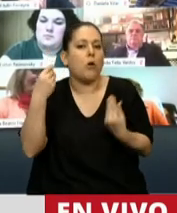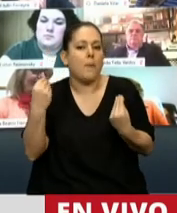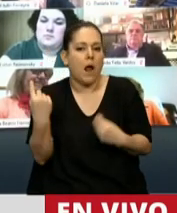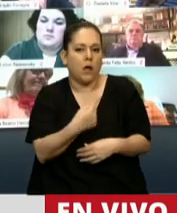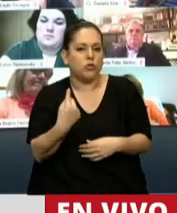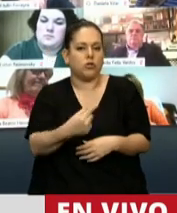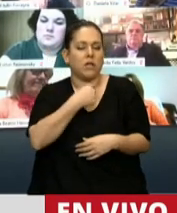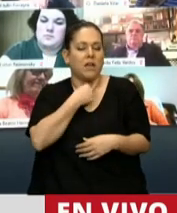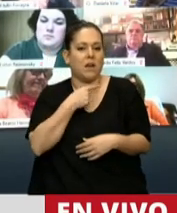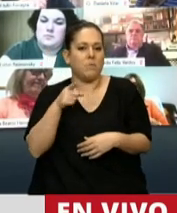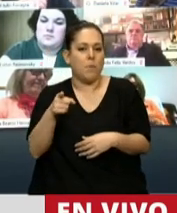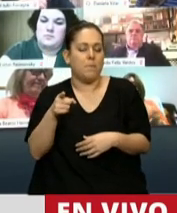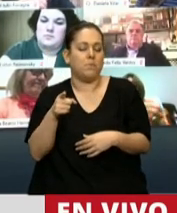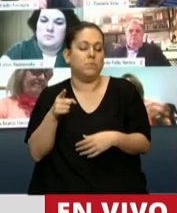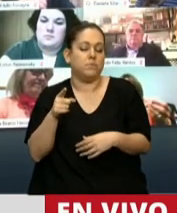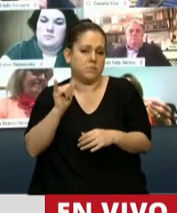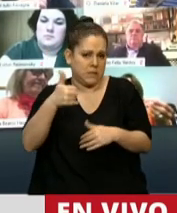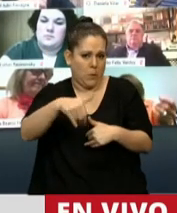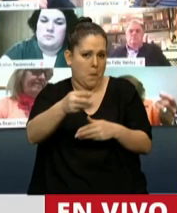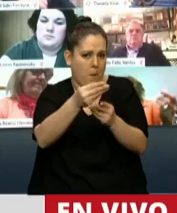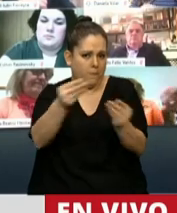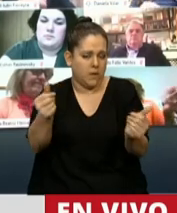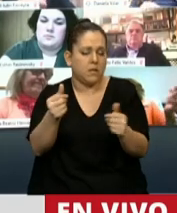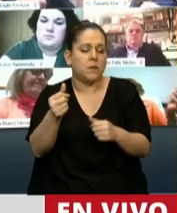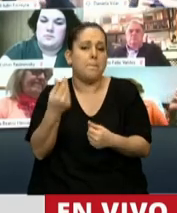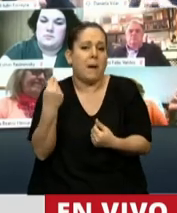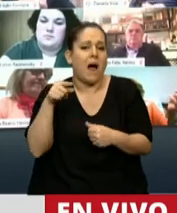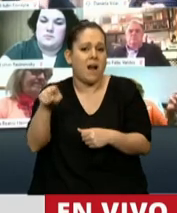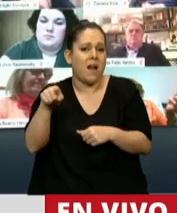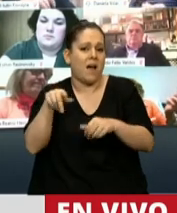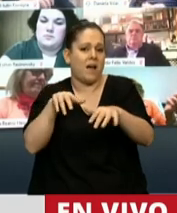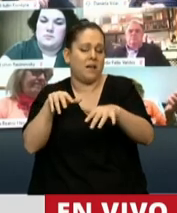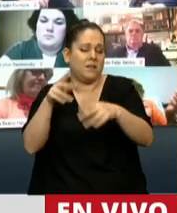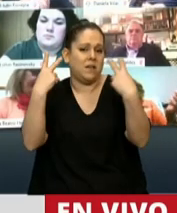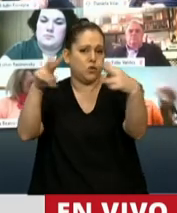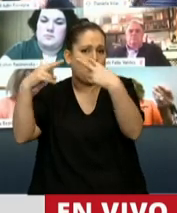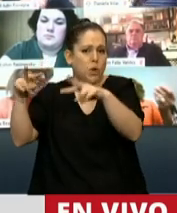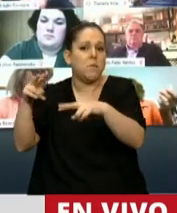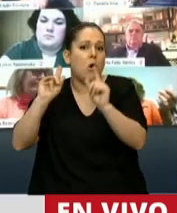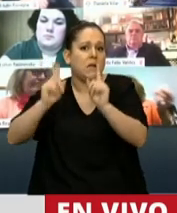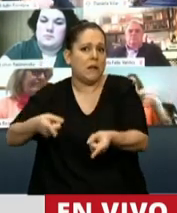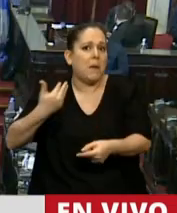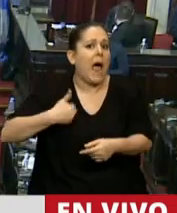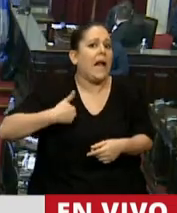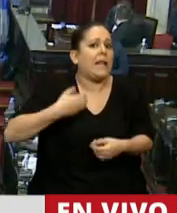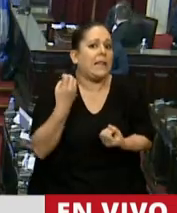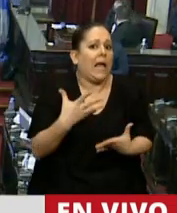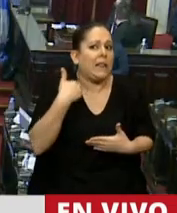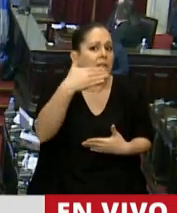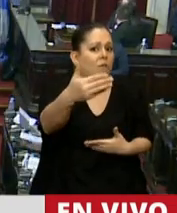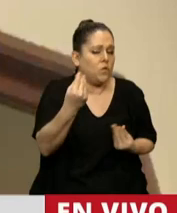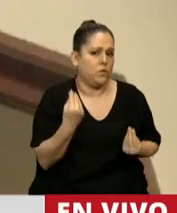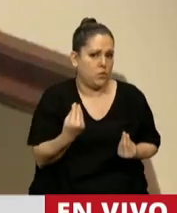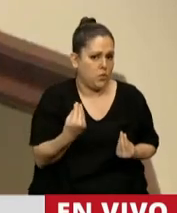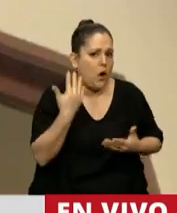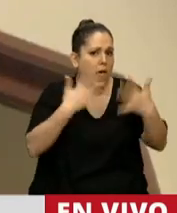queremos para esta... Cómo no, señor Presidente. Para la actividad. ¿Y qué camino va a tomar nuestro país, señor Presidente?